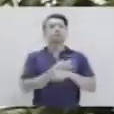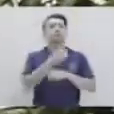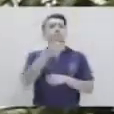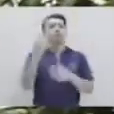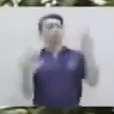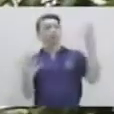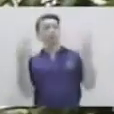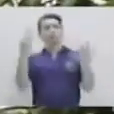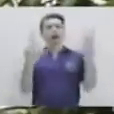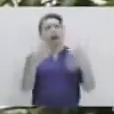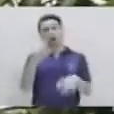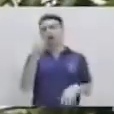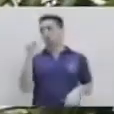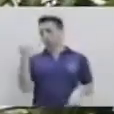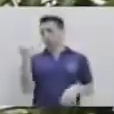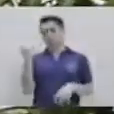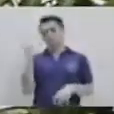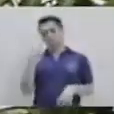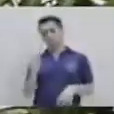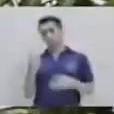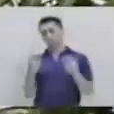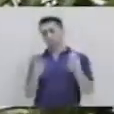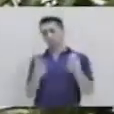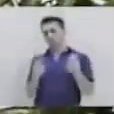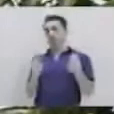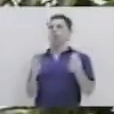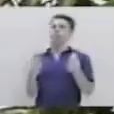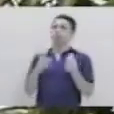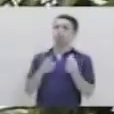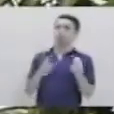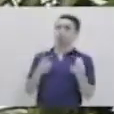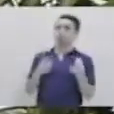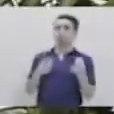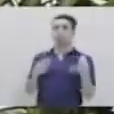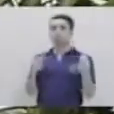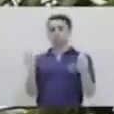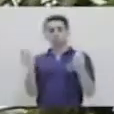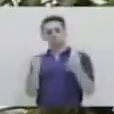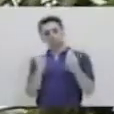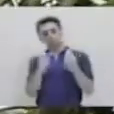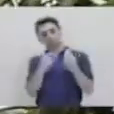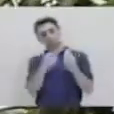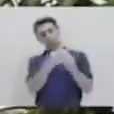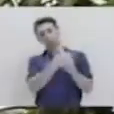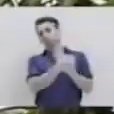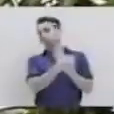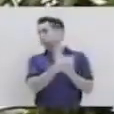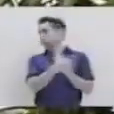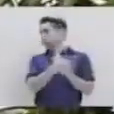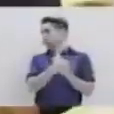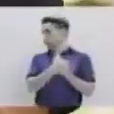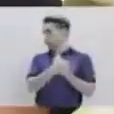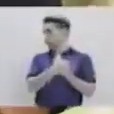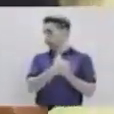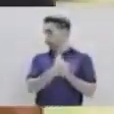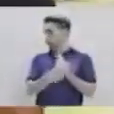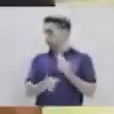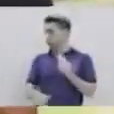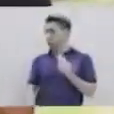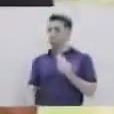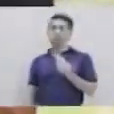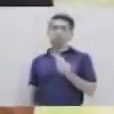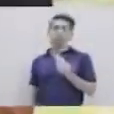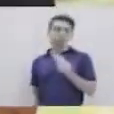y utilizamos el dedo índice. Con la mano que no es dominante hacemos el famoso pushito y lo dejamos acá,